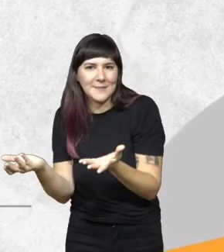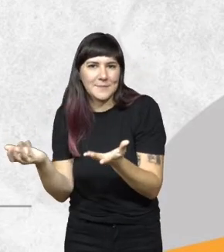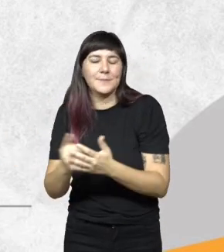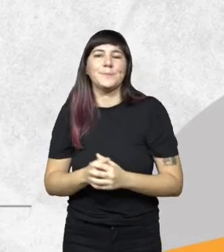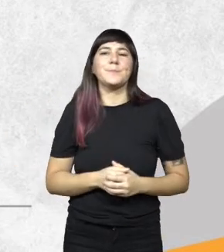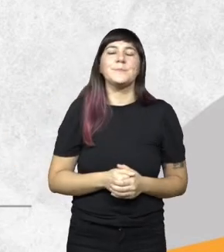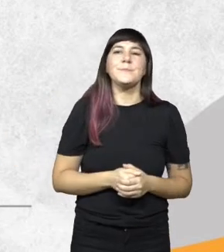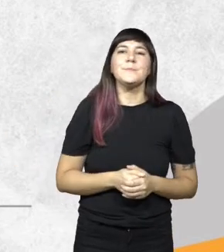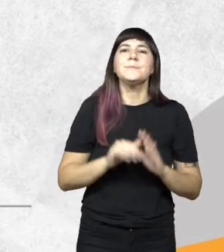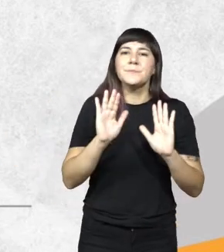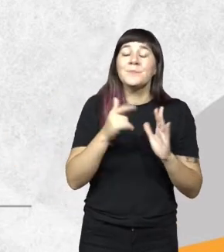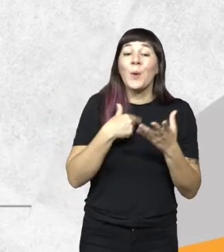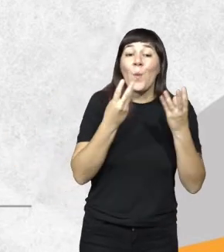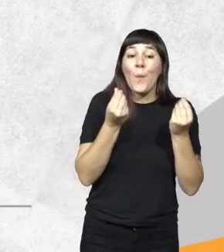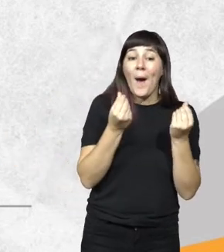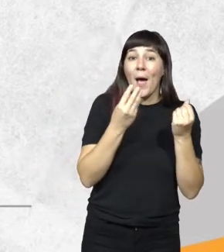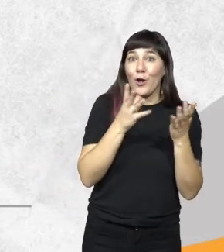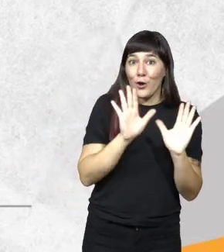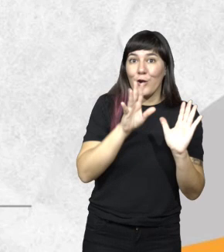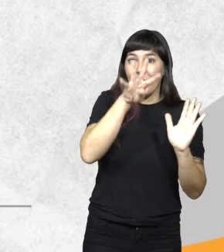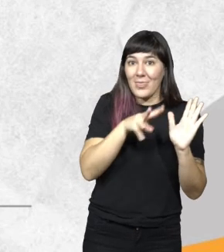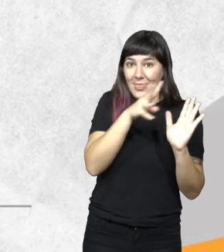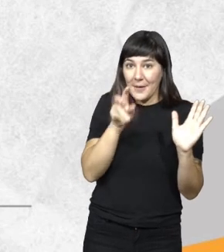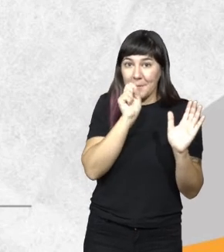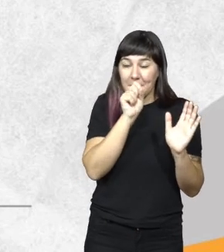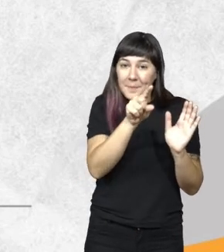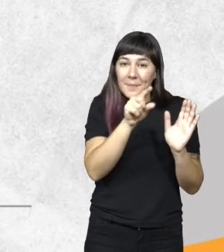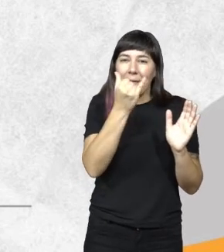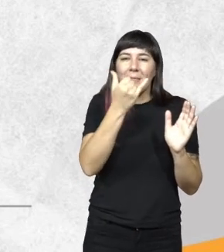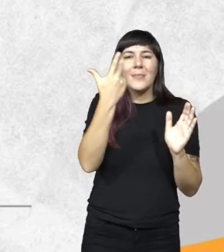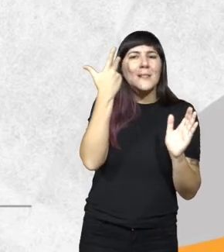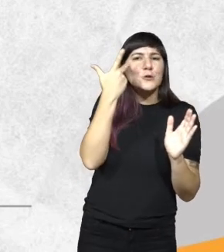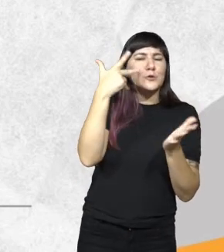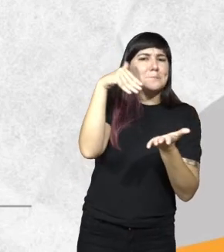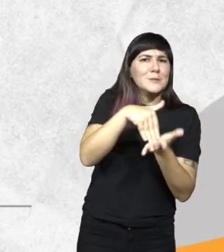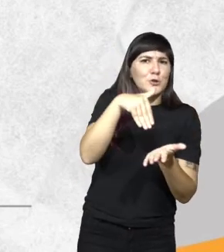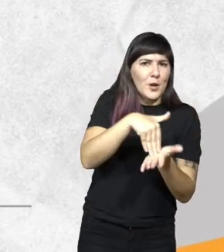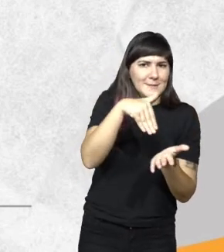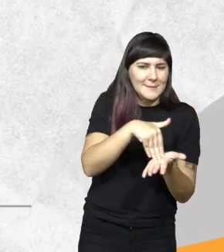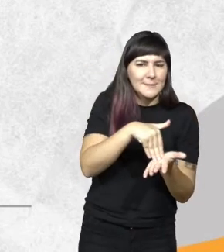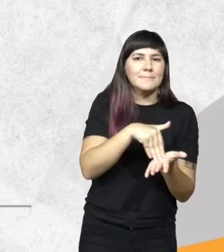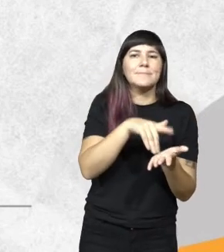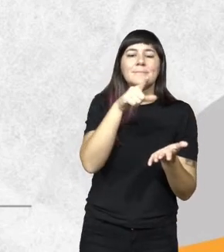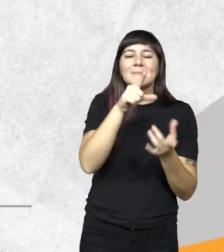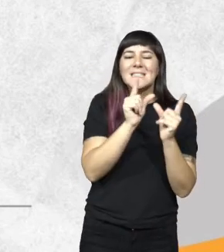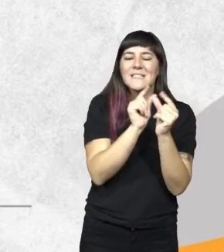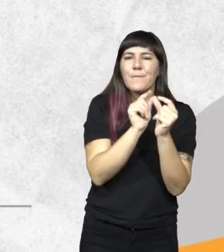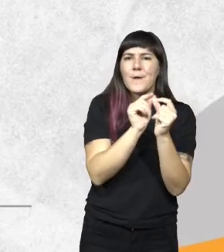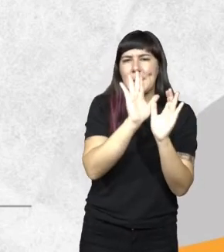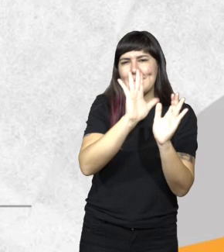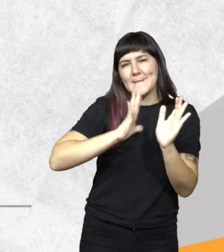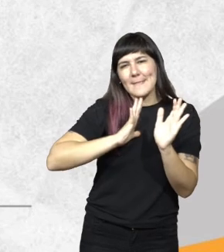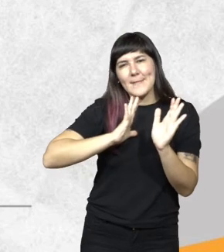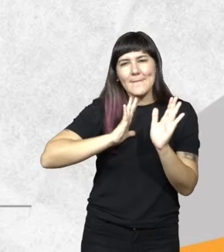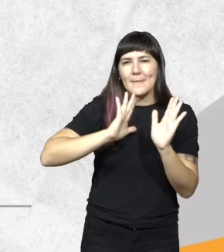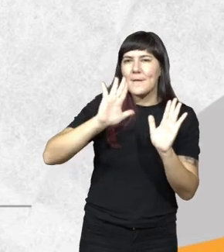Bueno, lo que se valorizó en realidad está alrededor de los 18 millones, por lo tanto, bueno, a esta cifra la estamos puliendo, estamos tratando